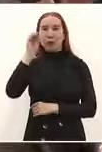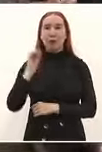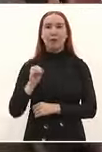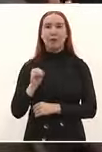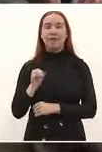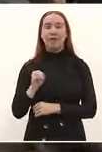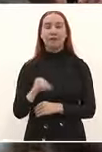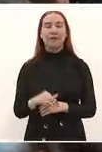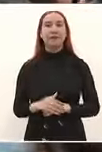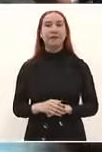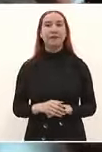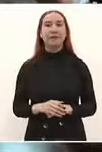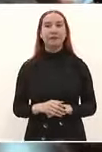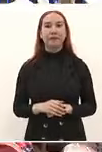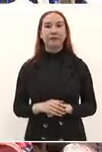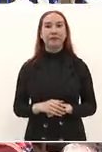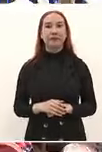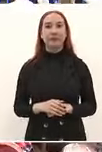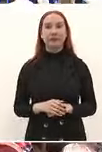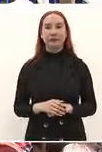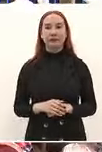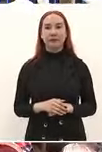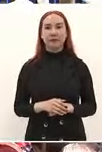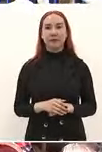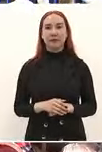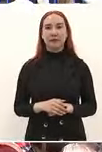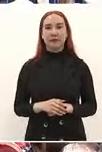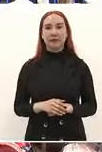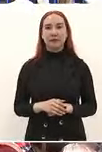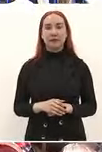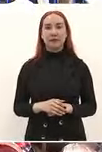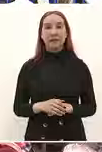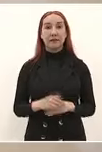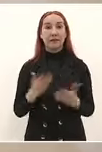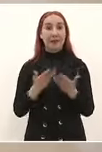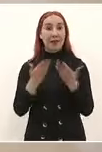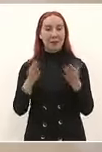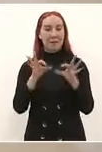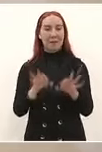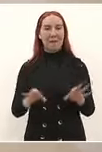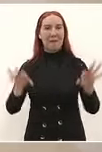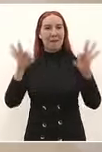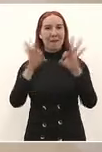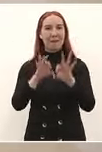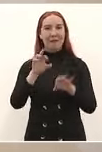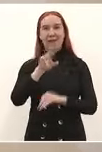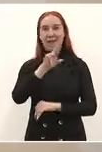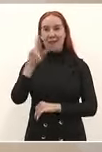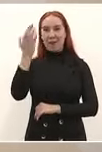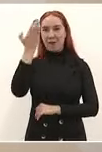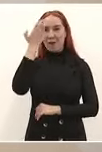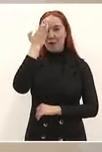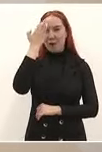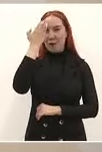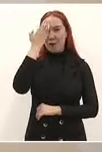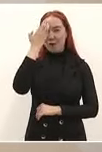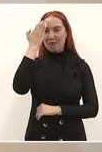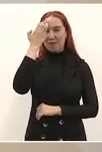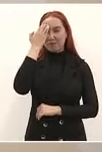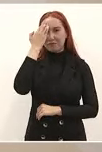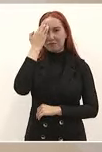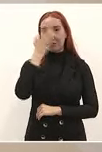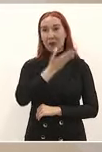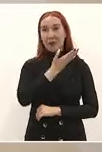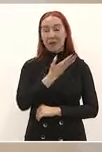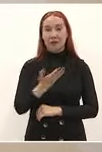en la consecución de este gran logro merecen un especial reconocimiento muy sentido y con mucho cariño